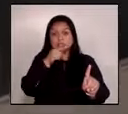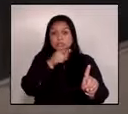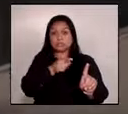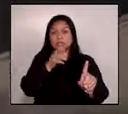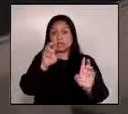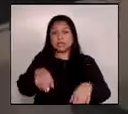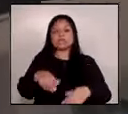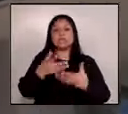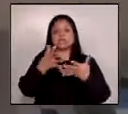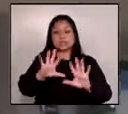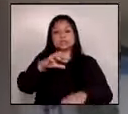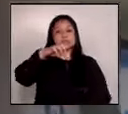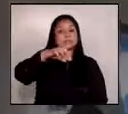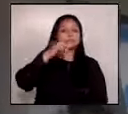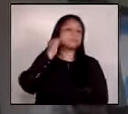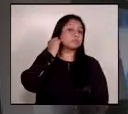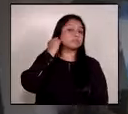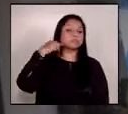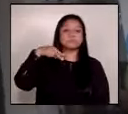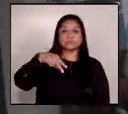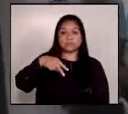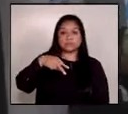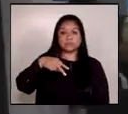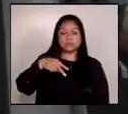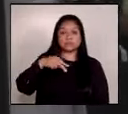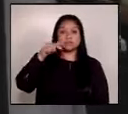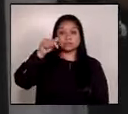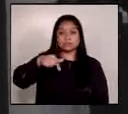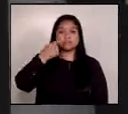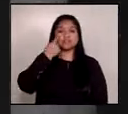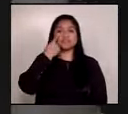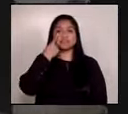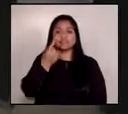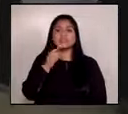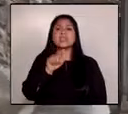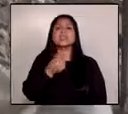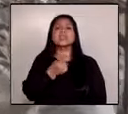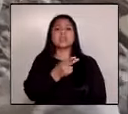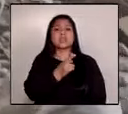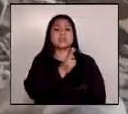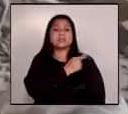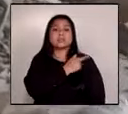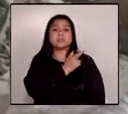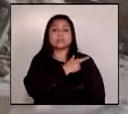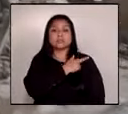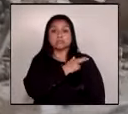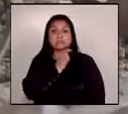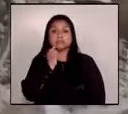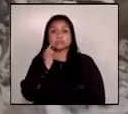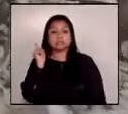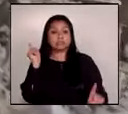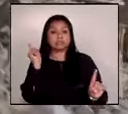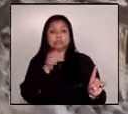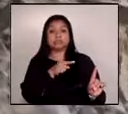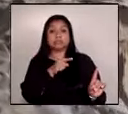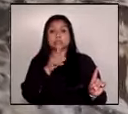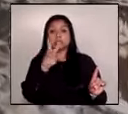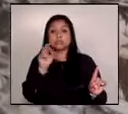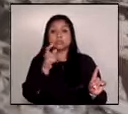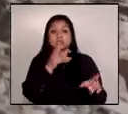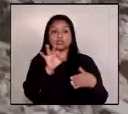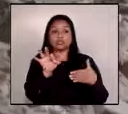procuraduría general de la nación deducir las responsabilidades que le compete sobre los